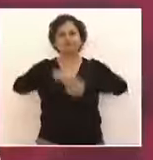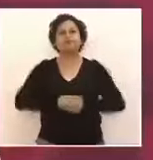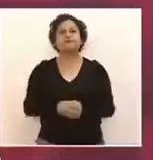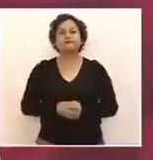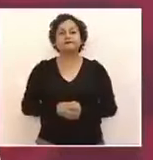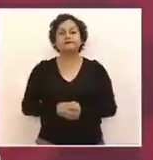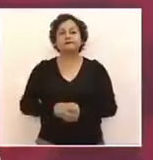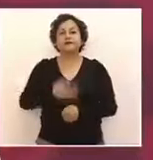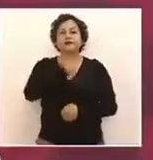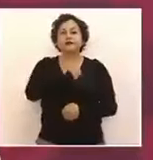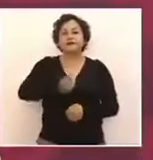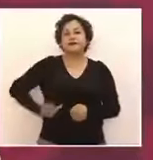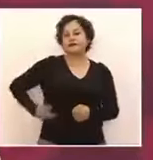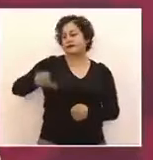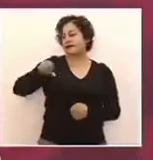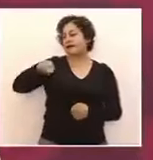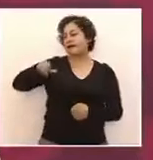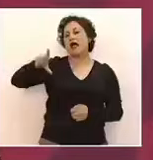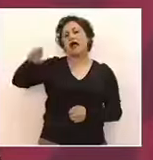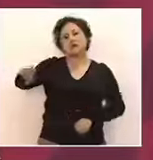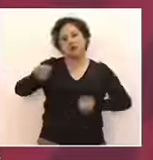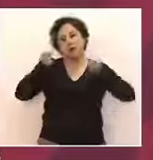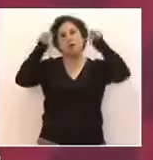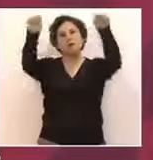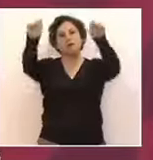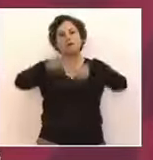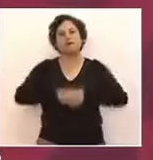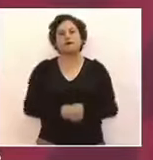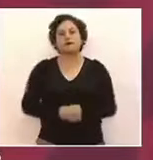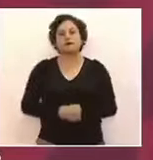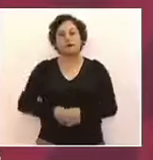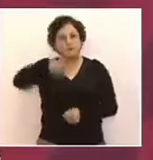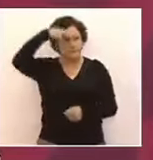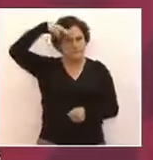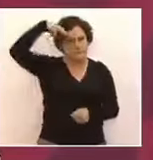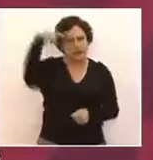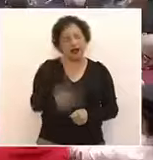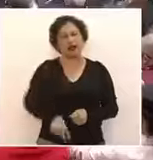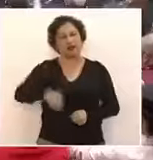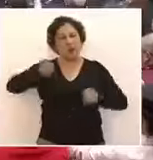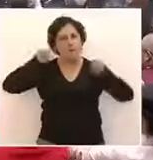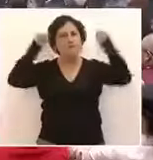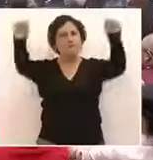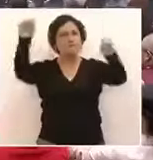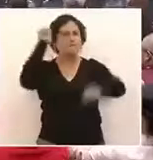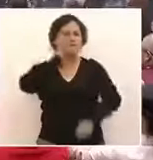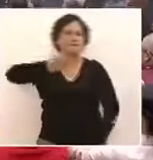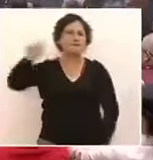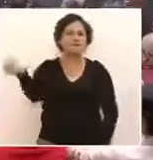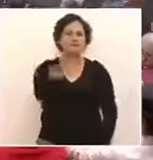viva el presidente López Obrador! ¡Y que siempre viva México! ¡Aplausos!